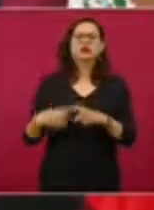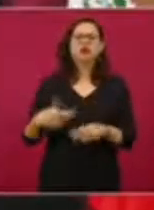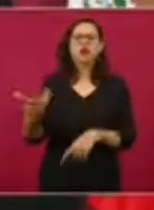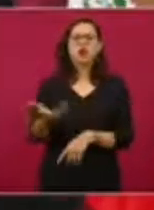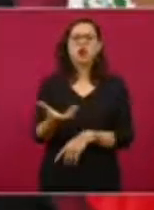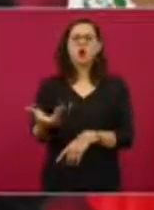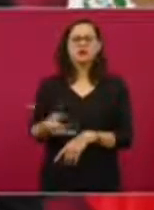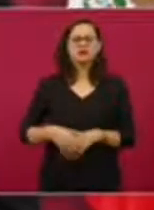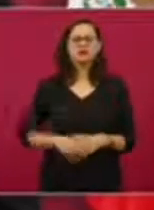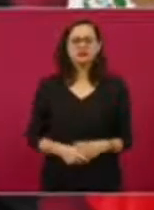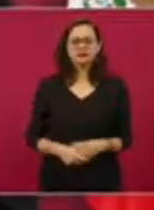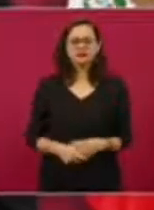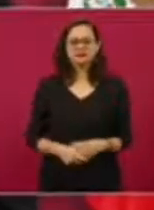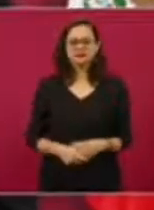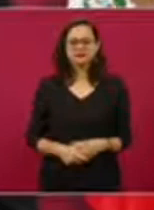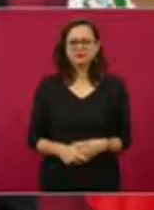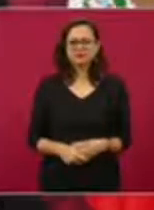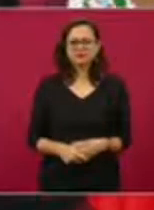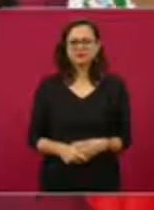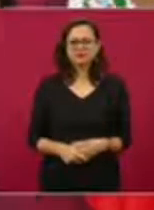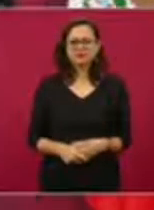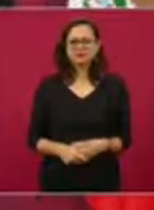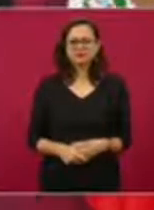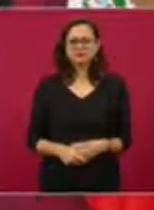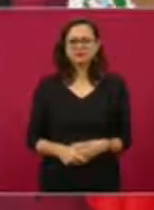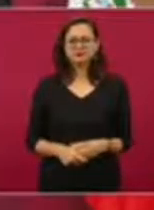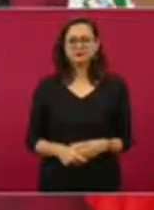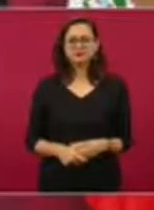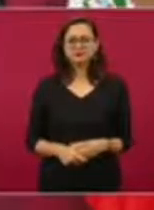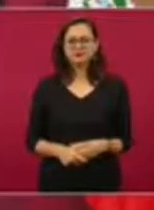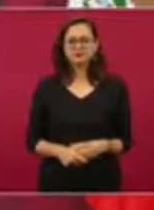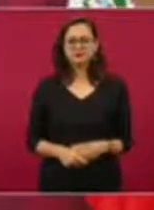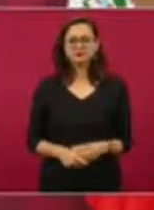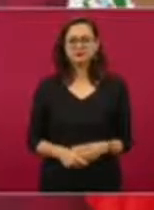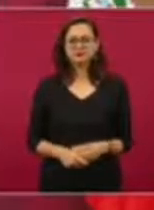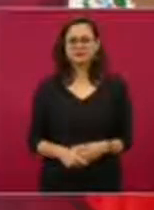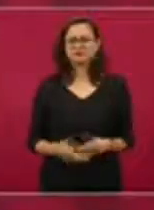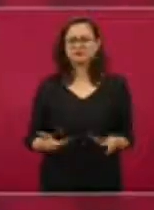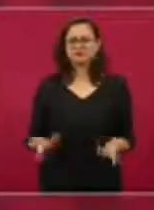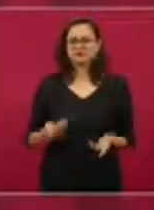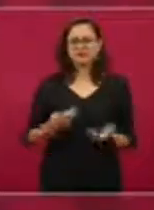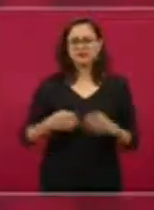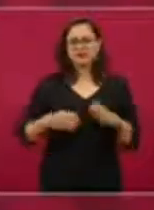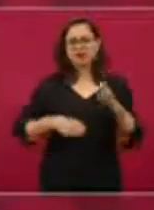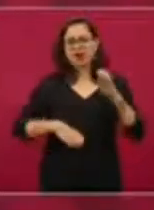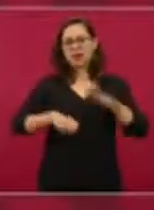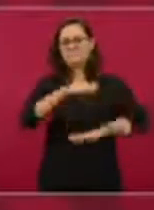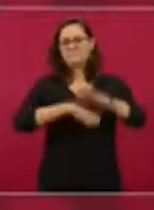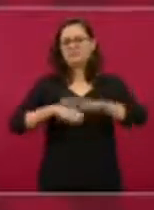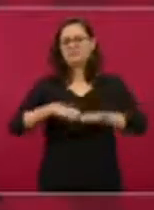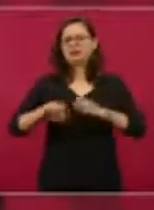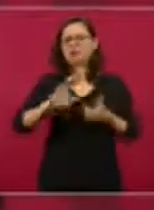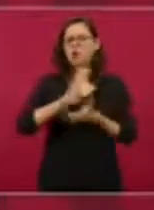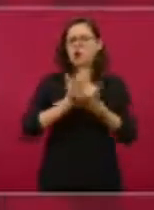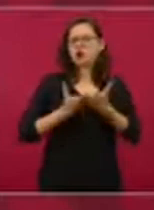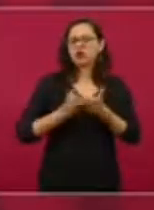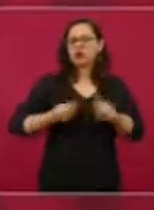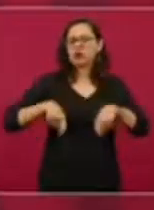a quiénes les han dado siempre los contratos.